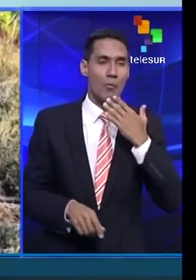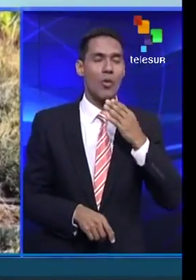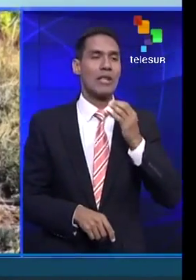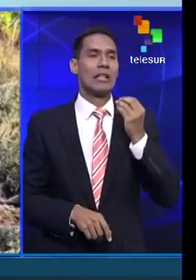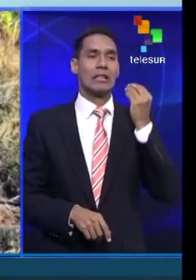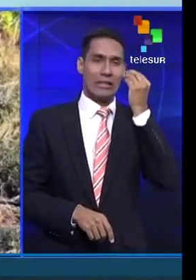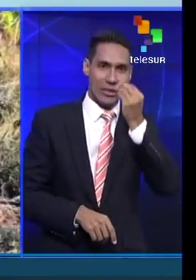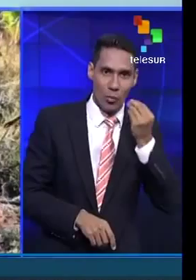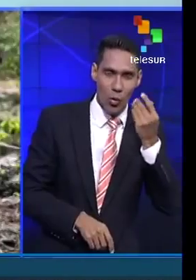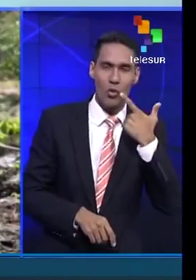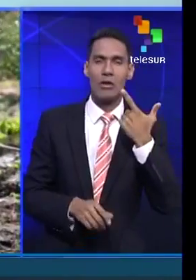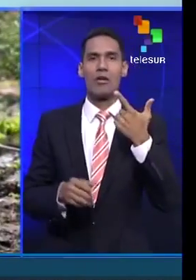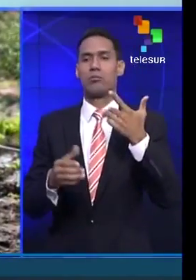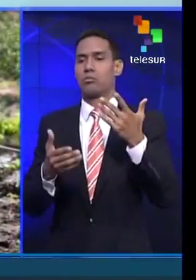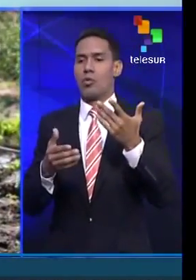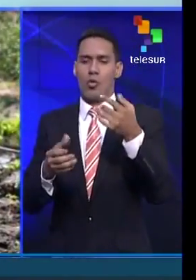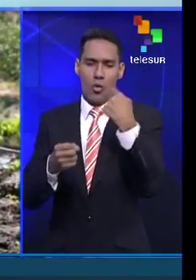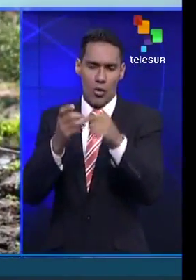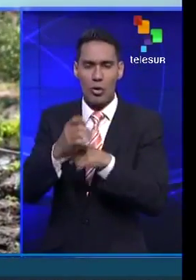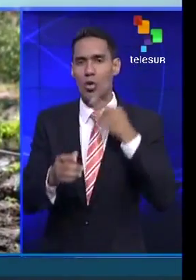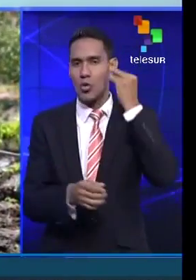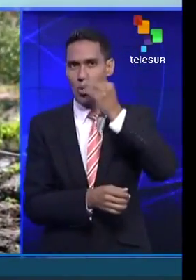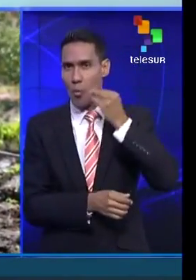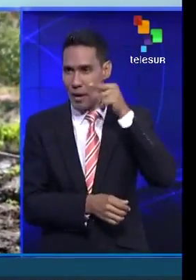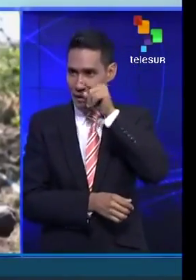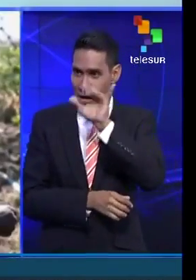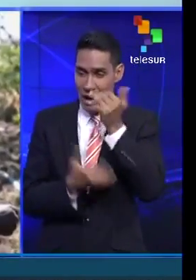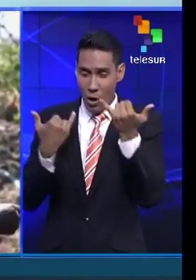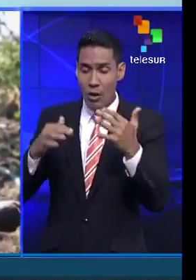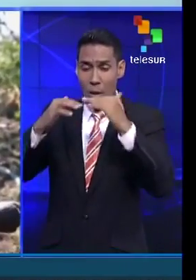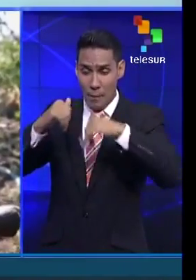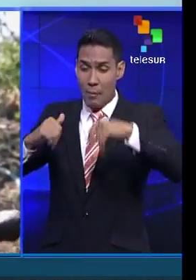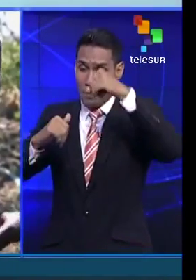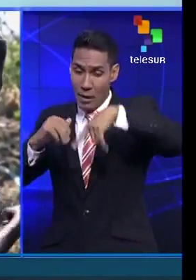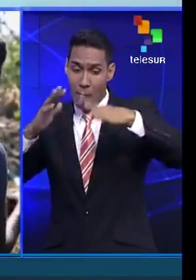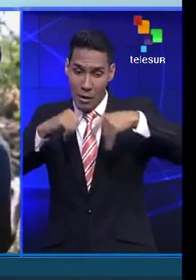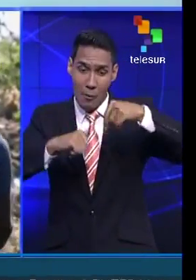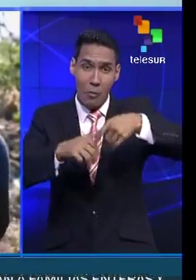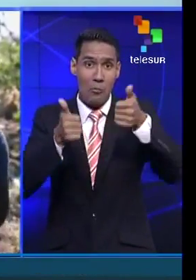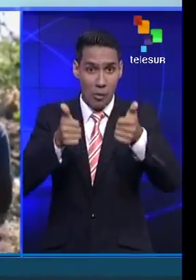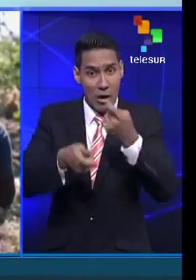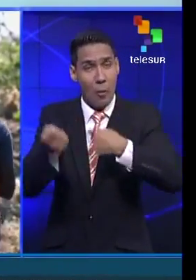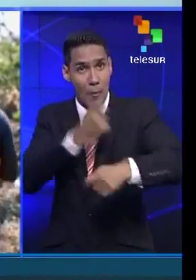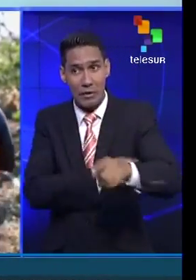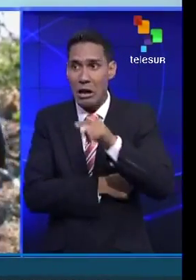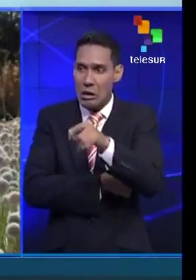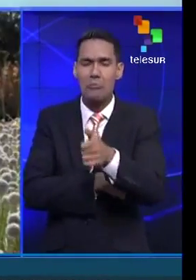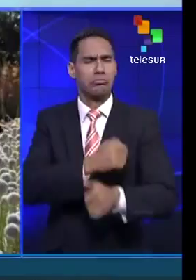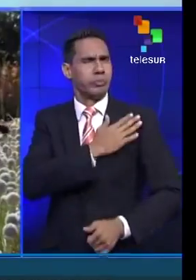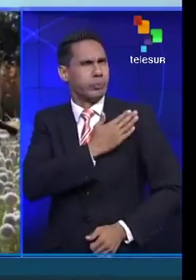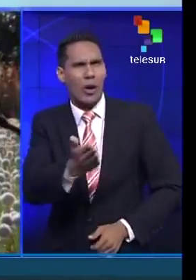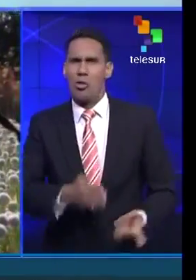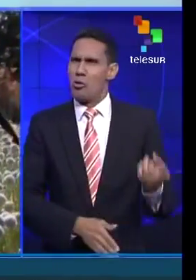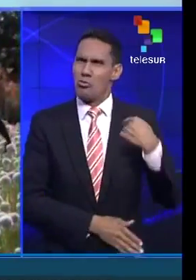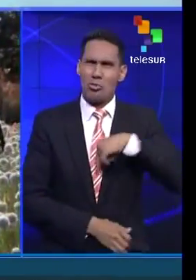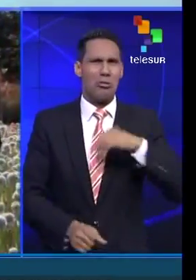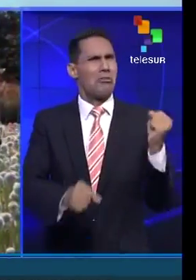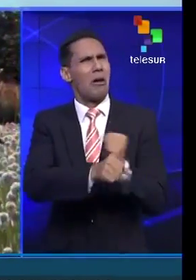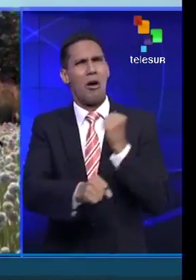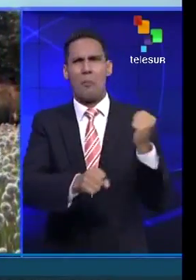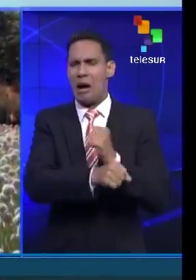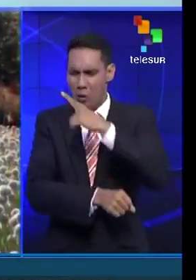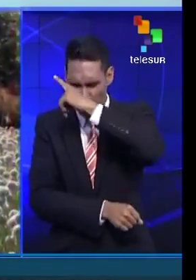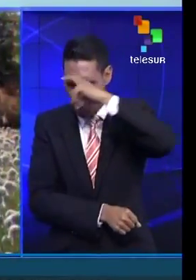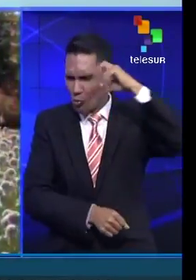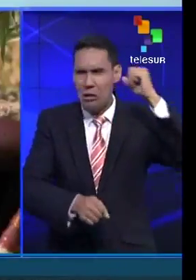repollo, el tomate, la lechuga y el sésamo, que también siembran ahora, encuentra buenos clientes... ...ellas están dispuestas a continuar trabajando,